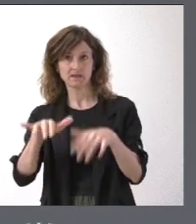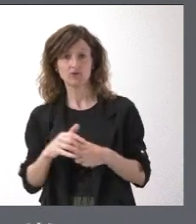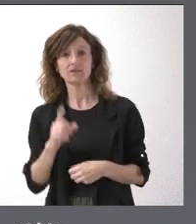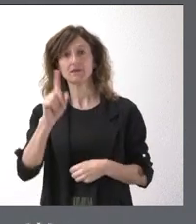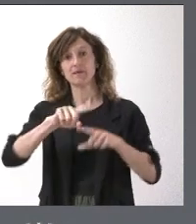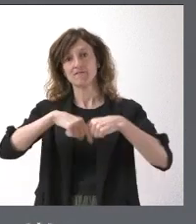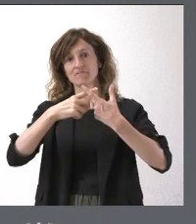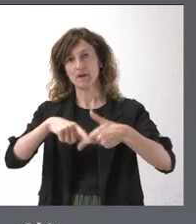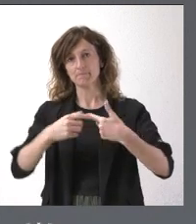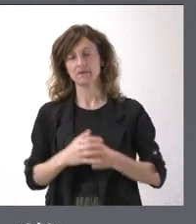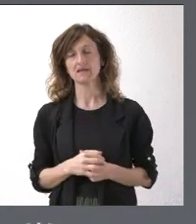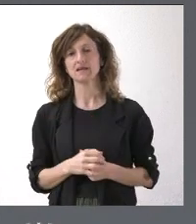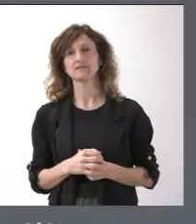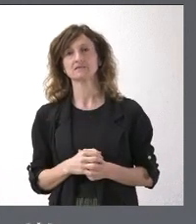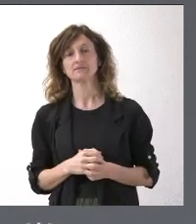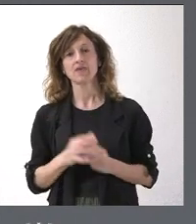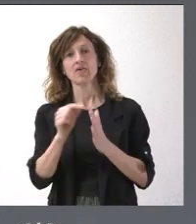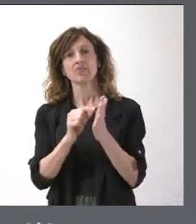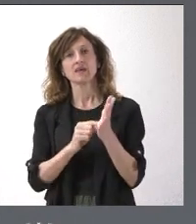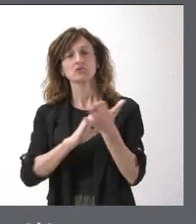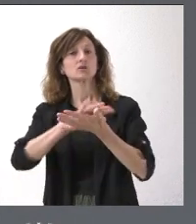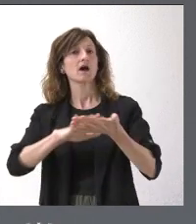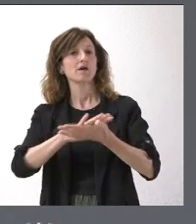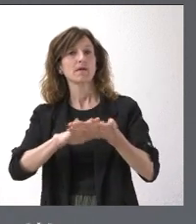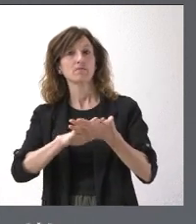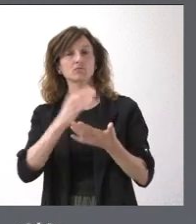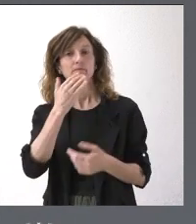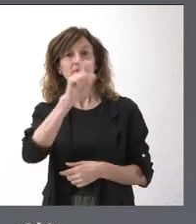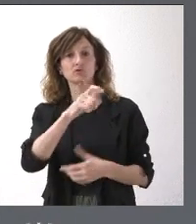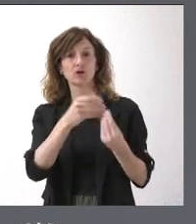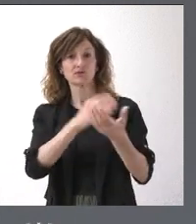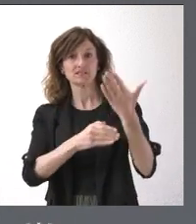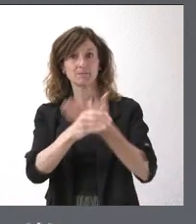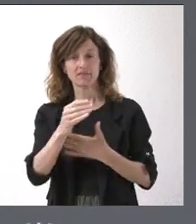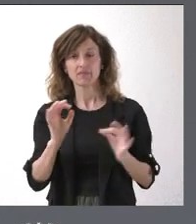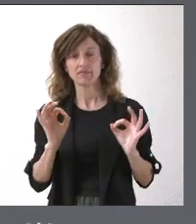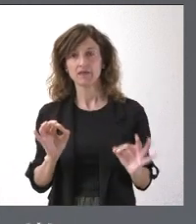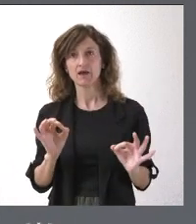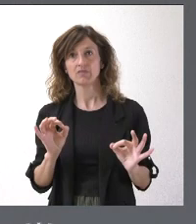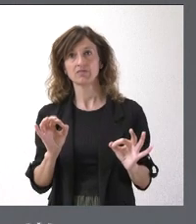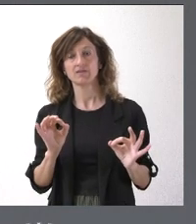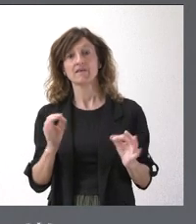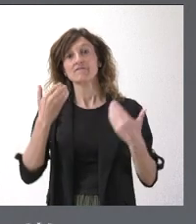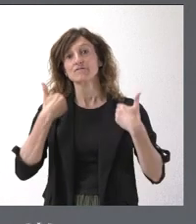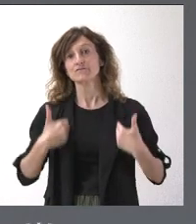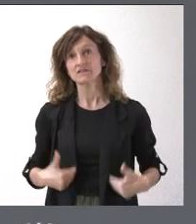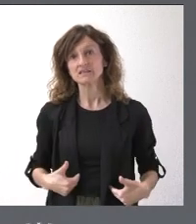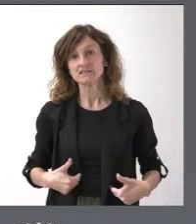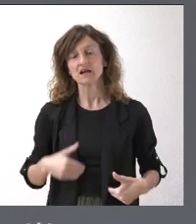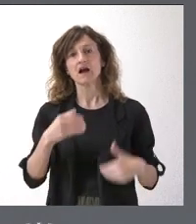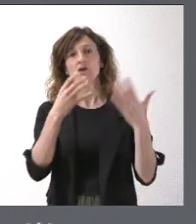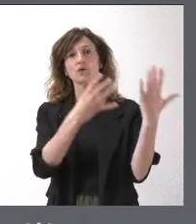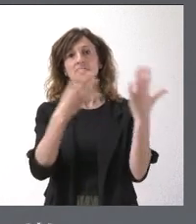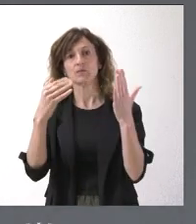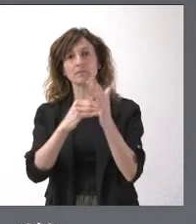familias. Por darles algún dato, si hablamos de personas con discapacidad, con discapacidad física hay 99